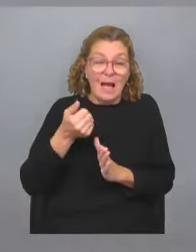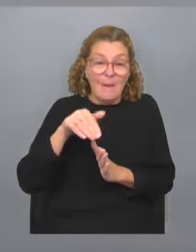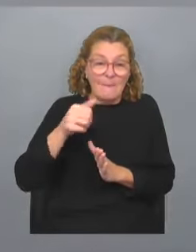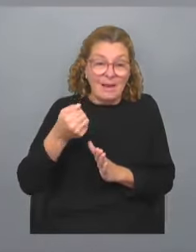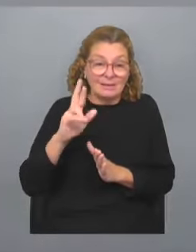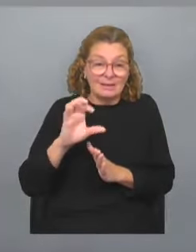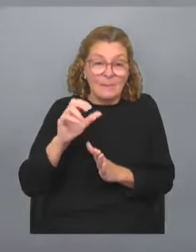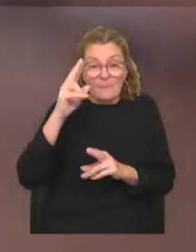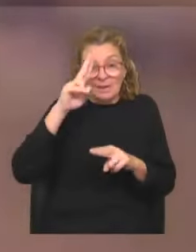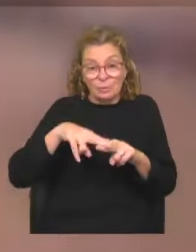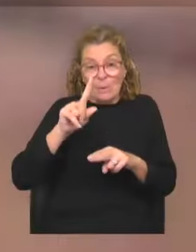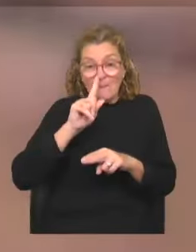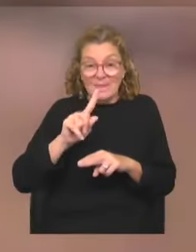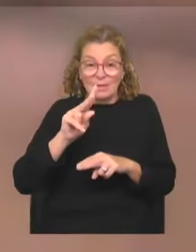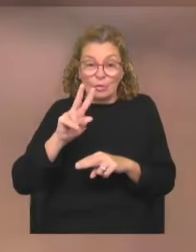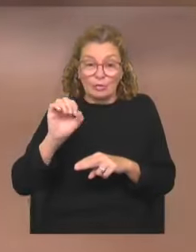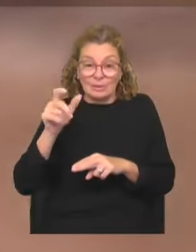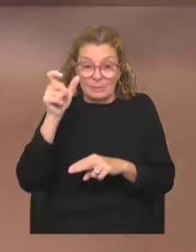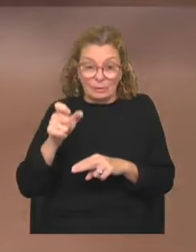matado a unas 1.200 personas.